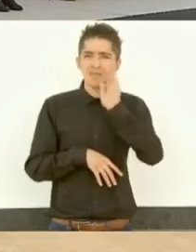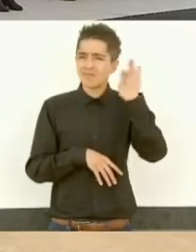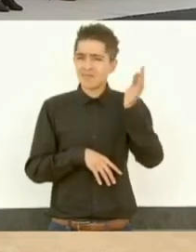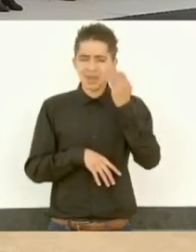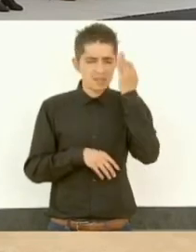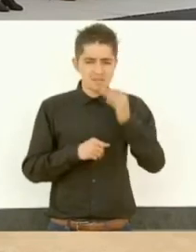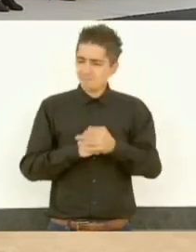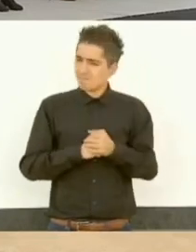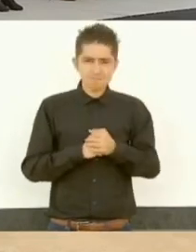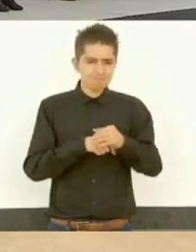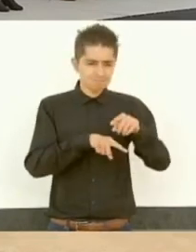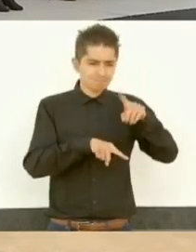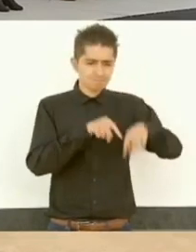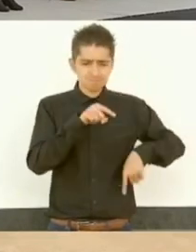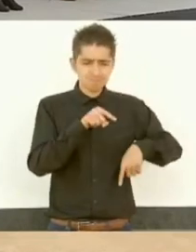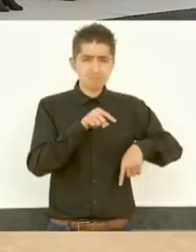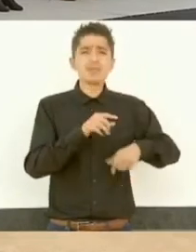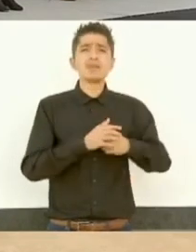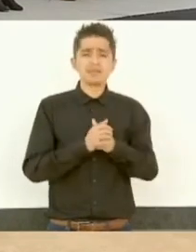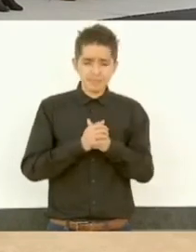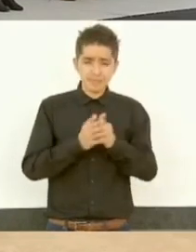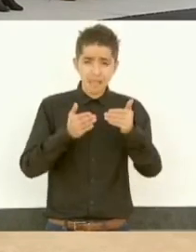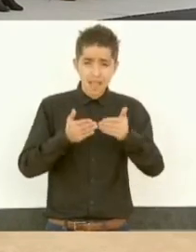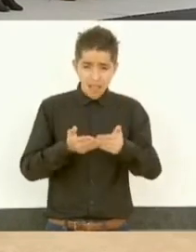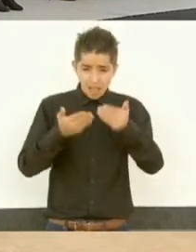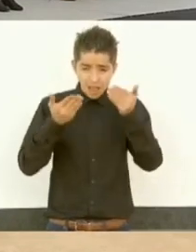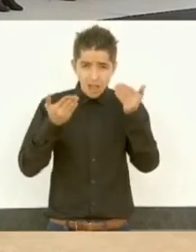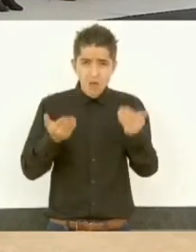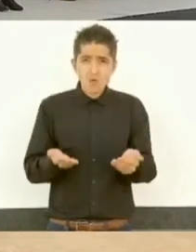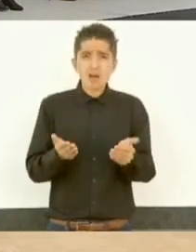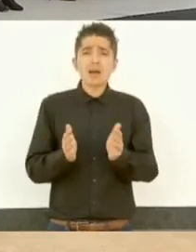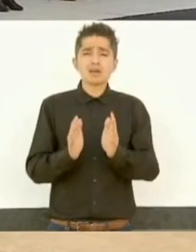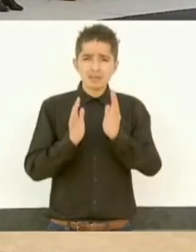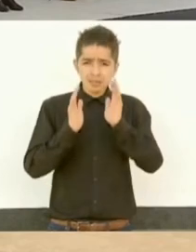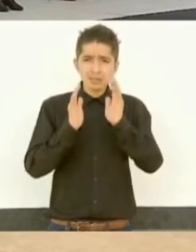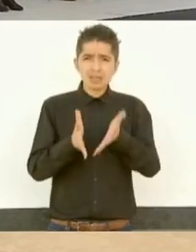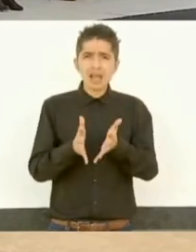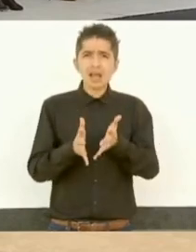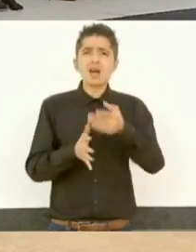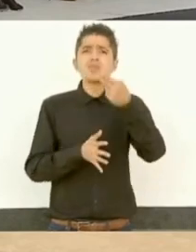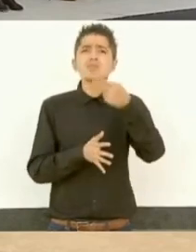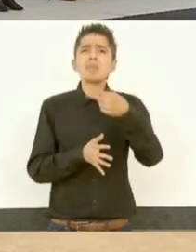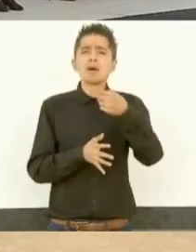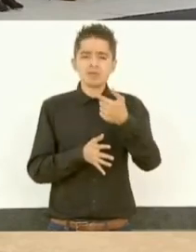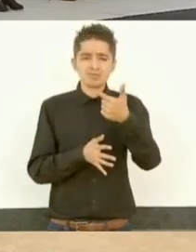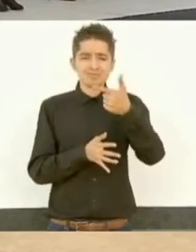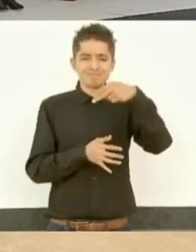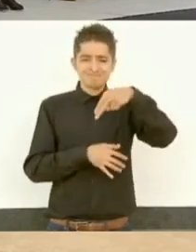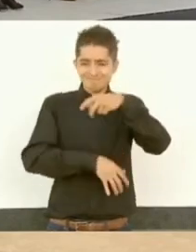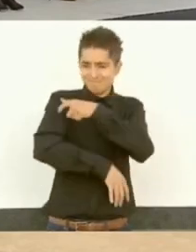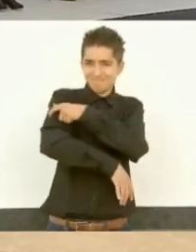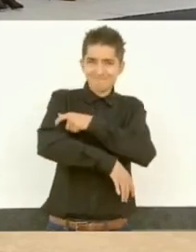ahora ya es la Guardia Nacional